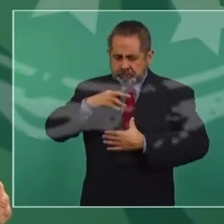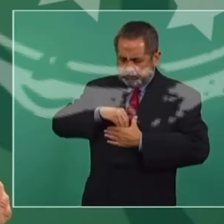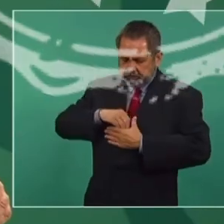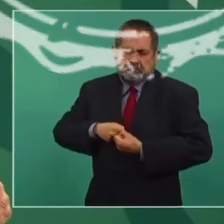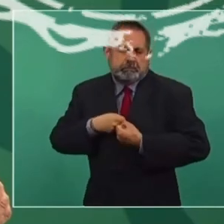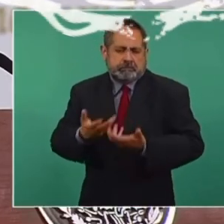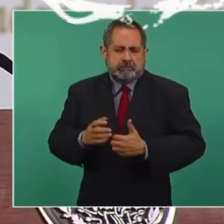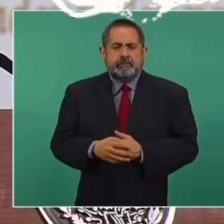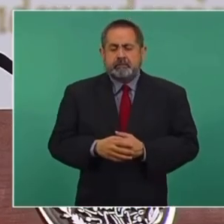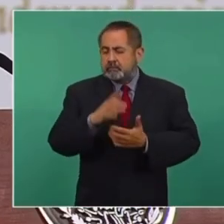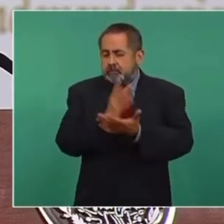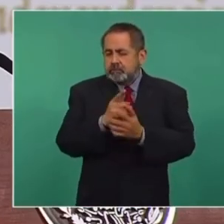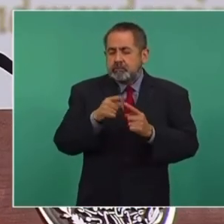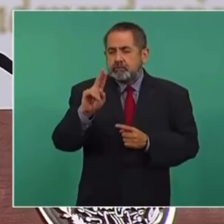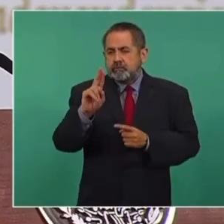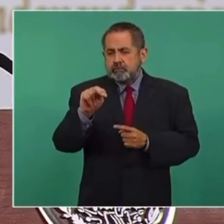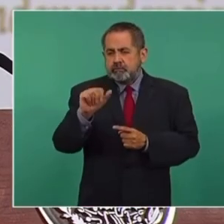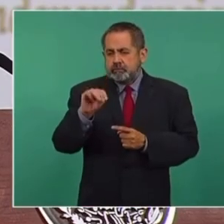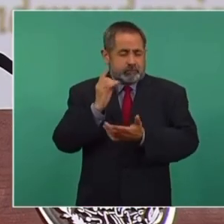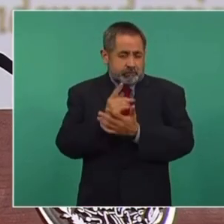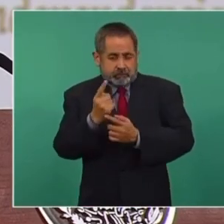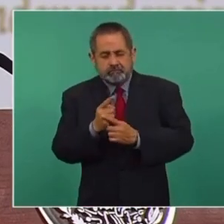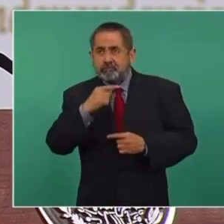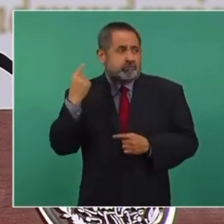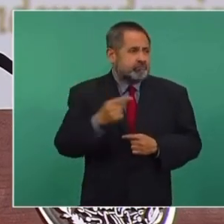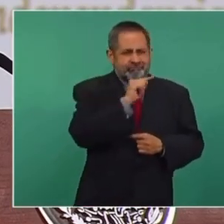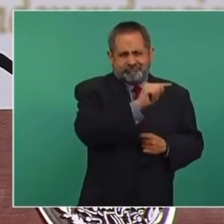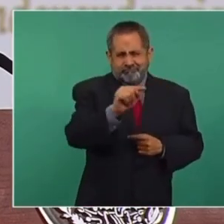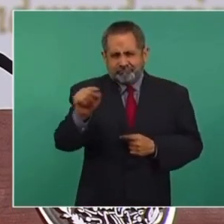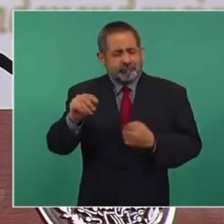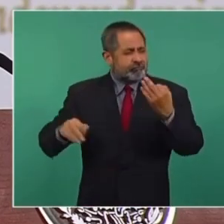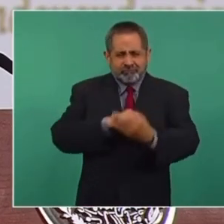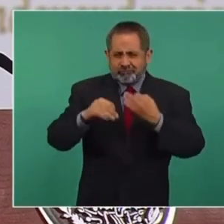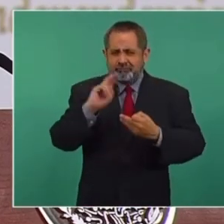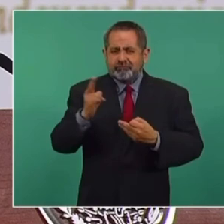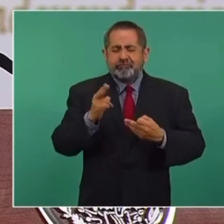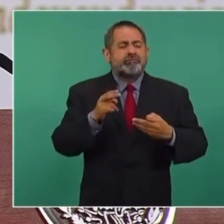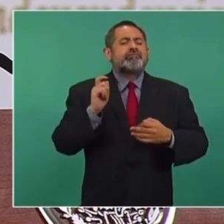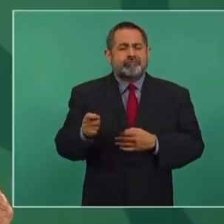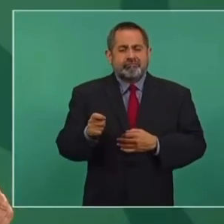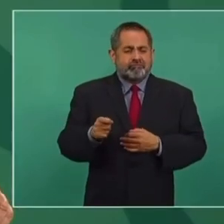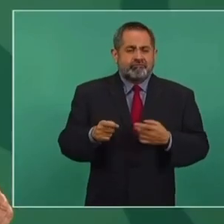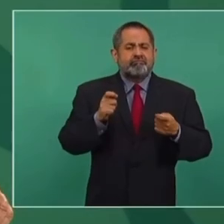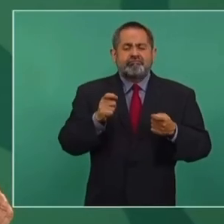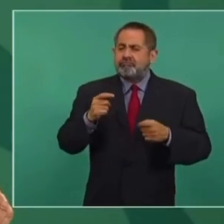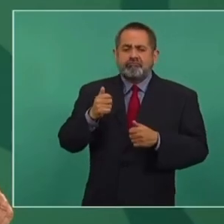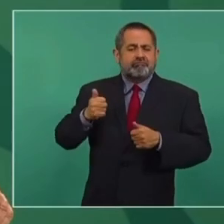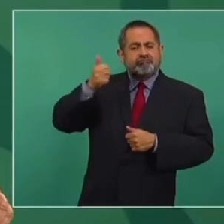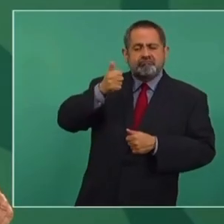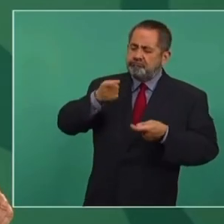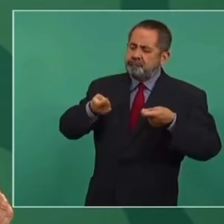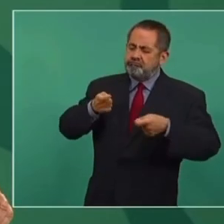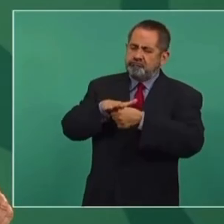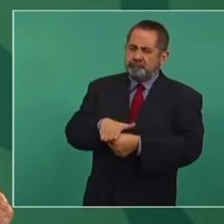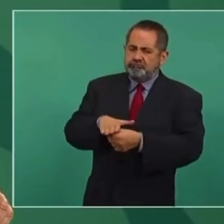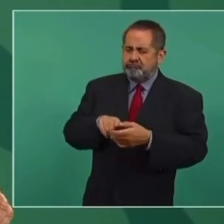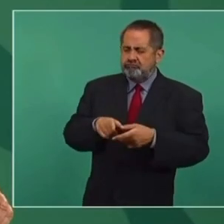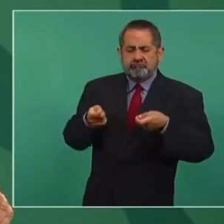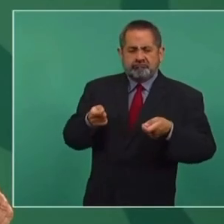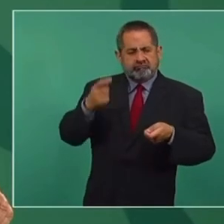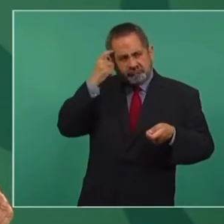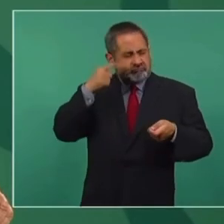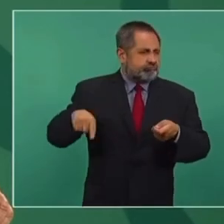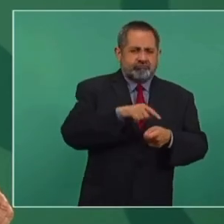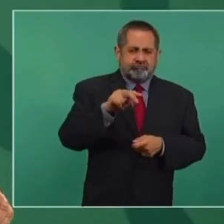No sólo la UNAM, todas las universidades fueron sometidas por el pensamiento